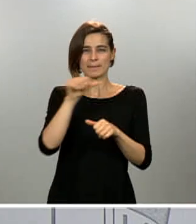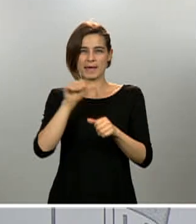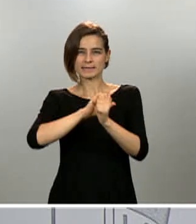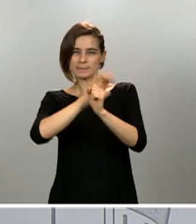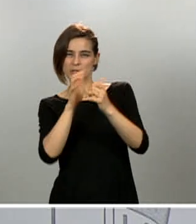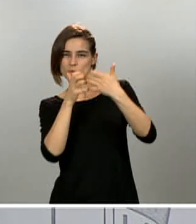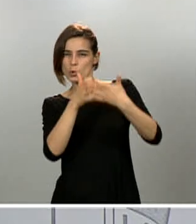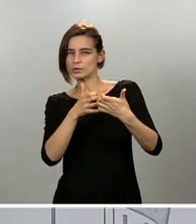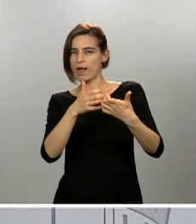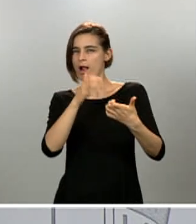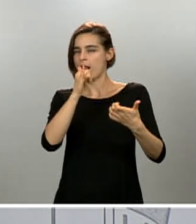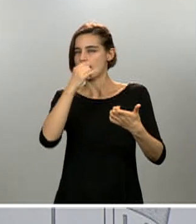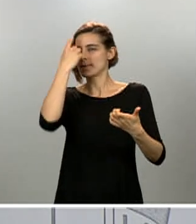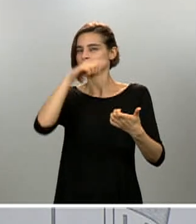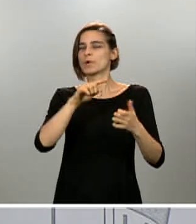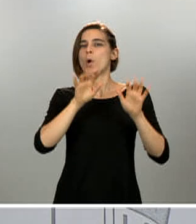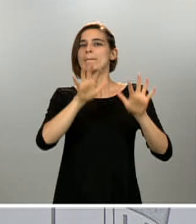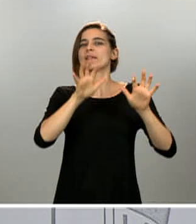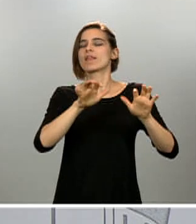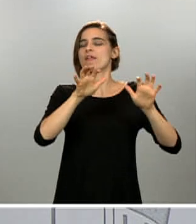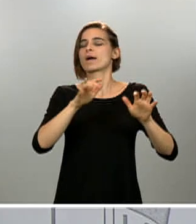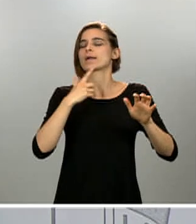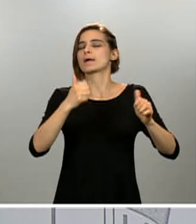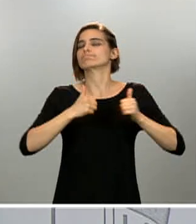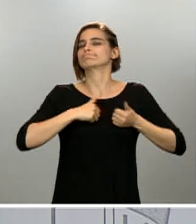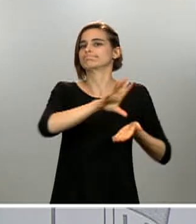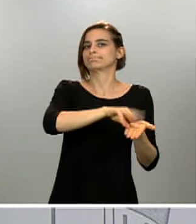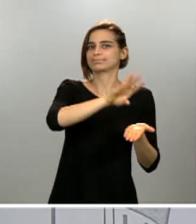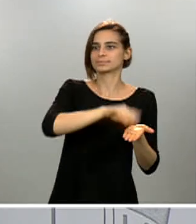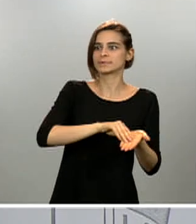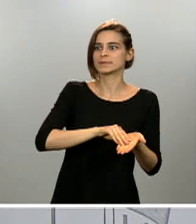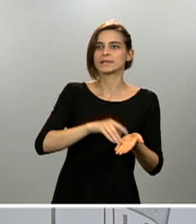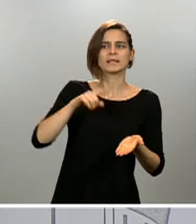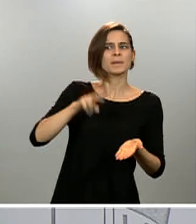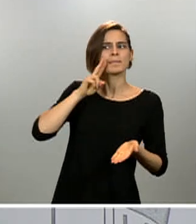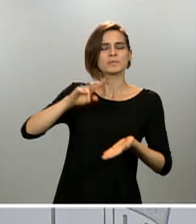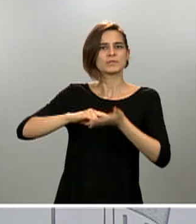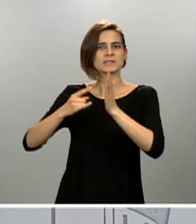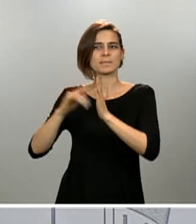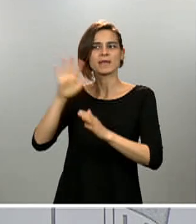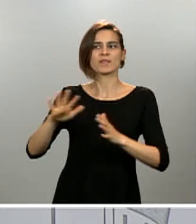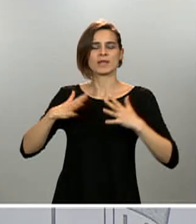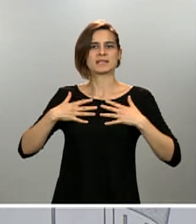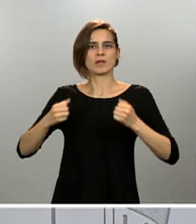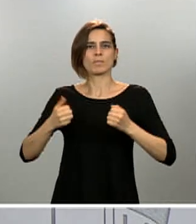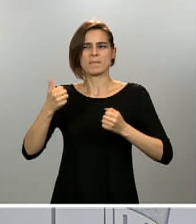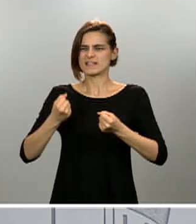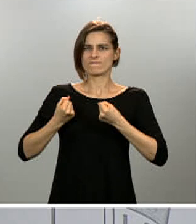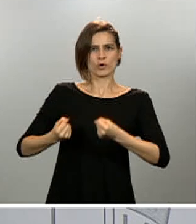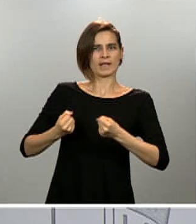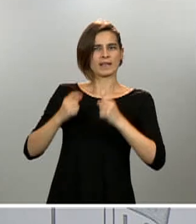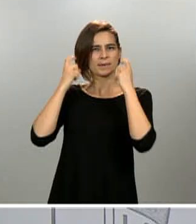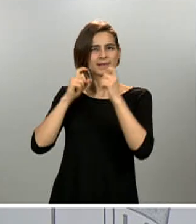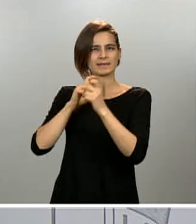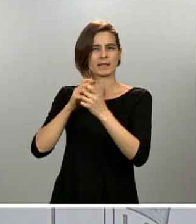certezas respecto a las fortalezas que nuestro Sistema Nacional de Salud ha ido desarrollando para combatir al virus y siempre